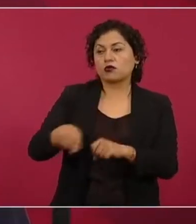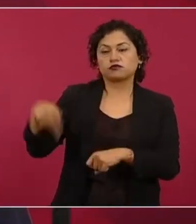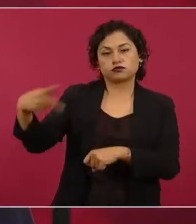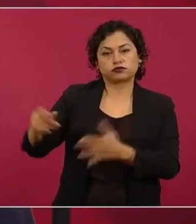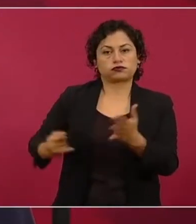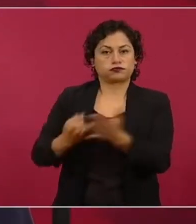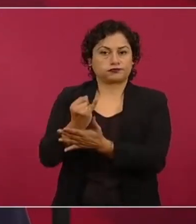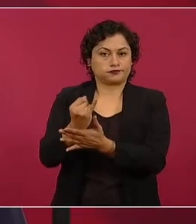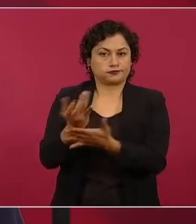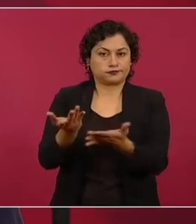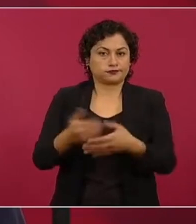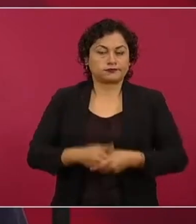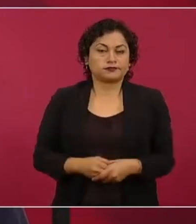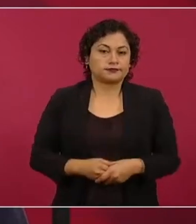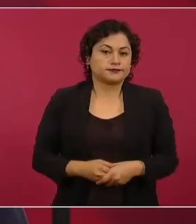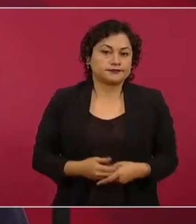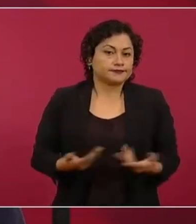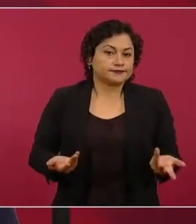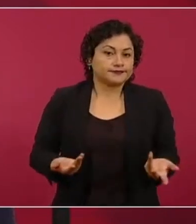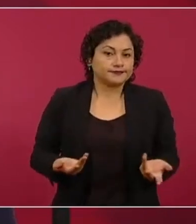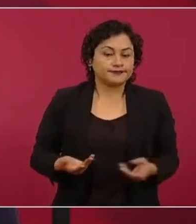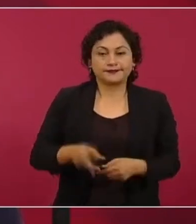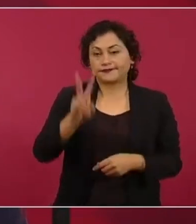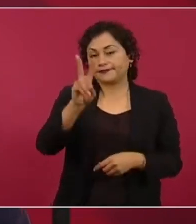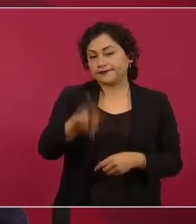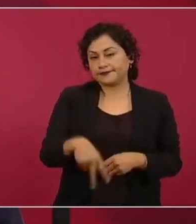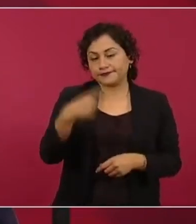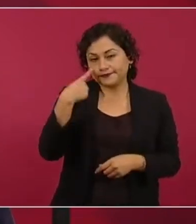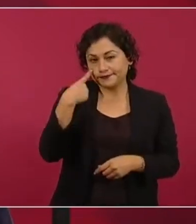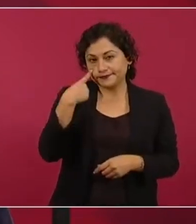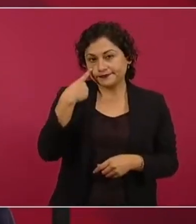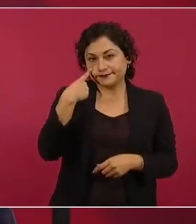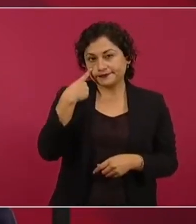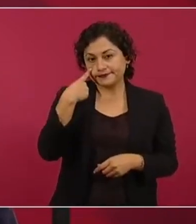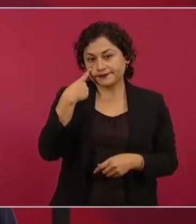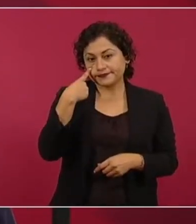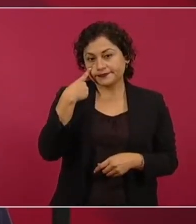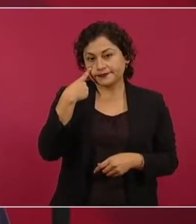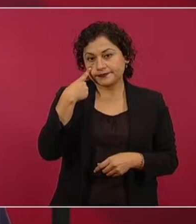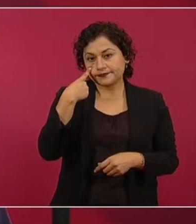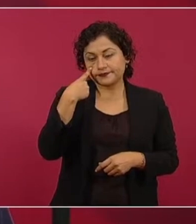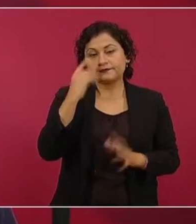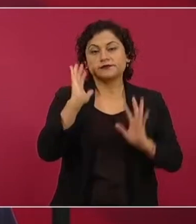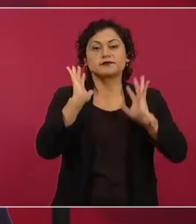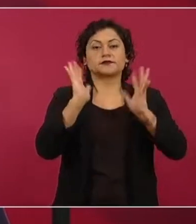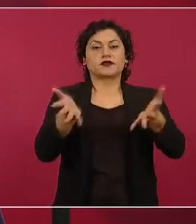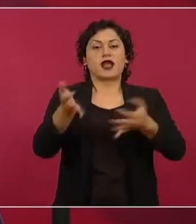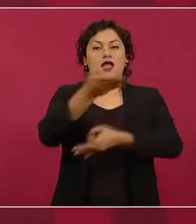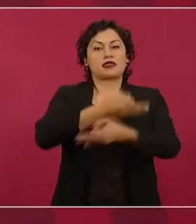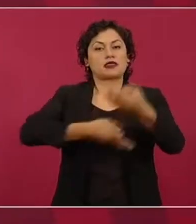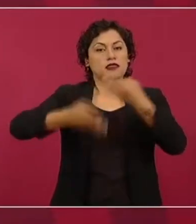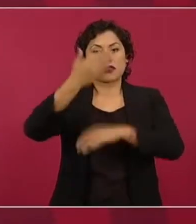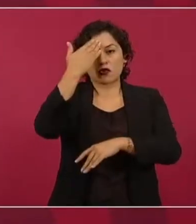la verdad es que todos saben que va a haber